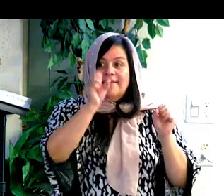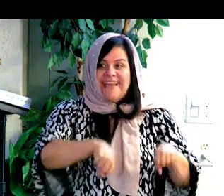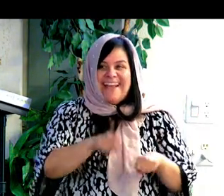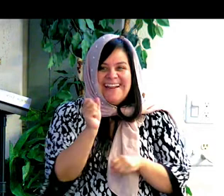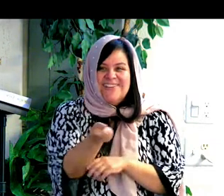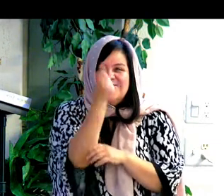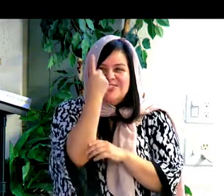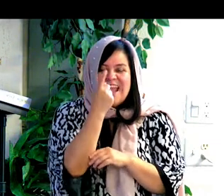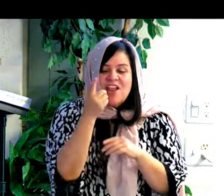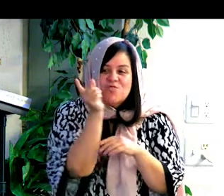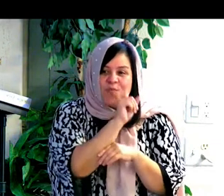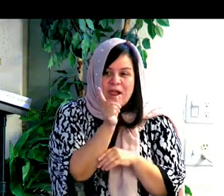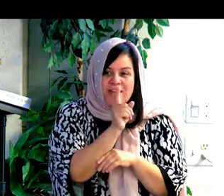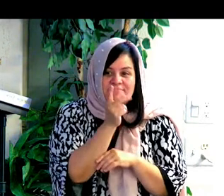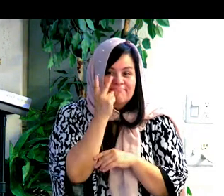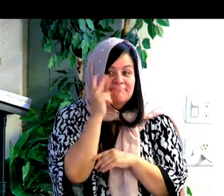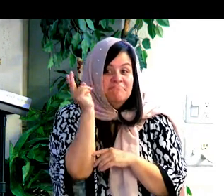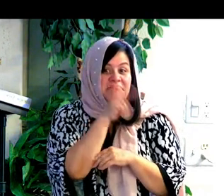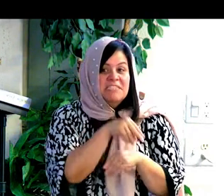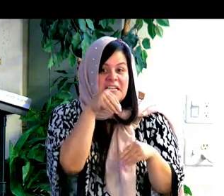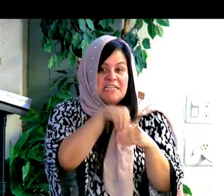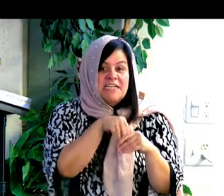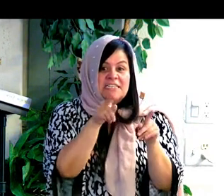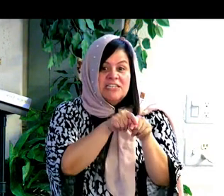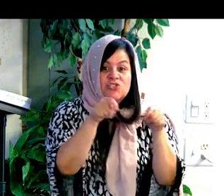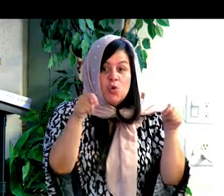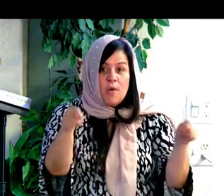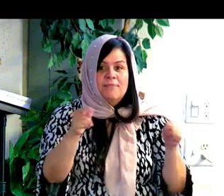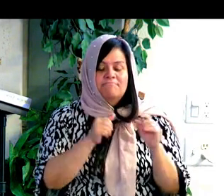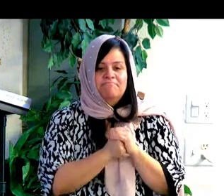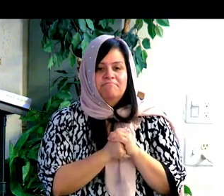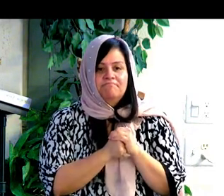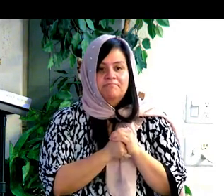Podemos ver este plan adentro de la Torah.